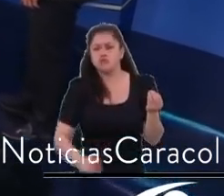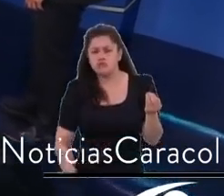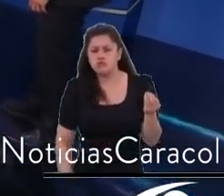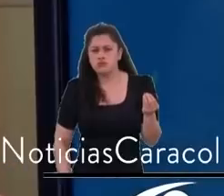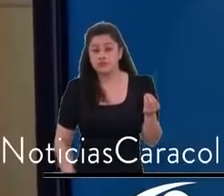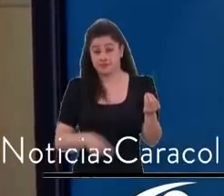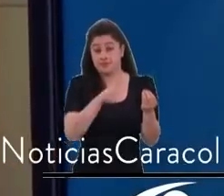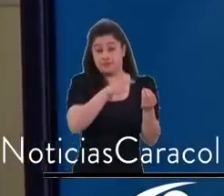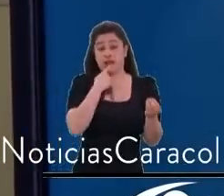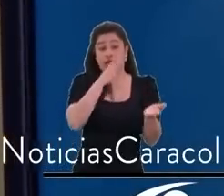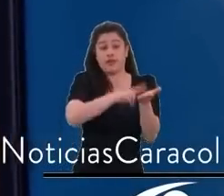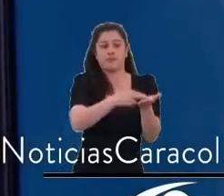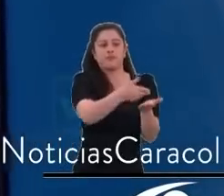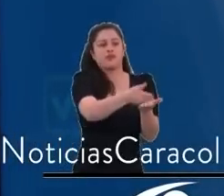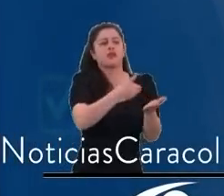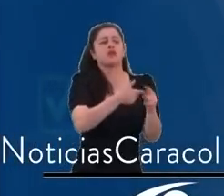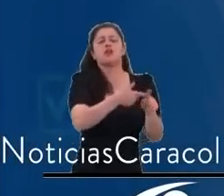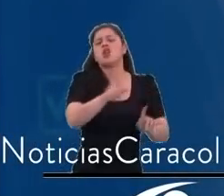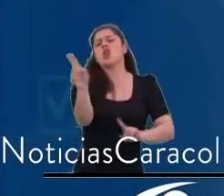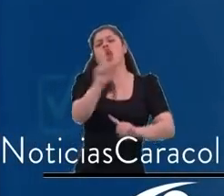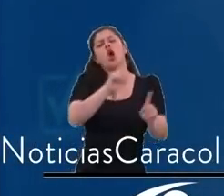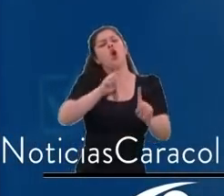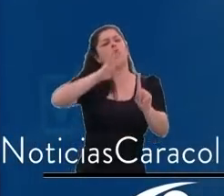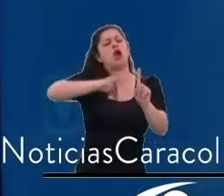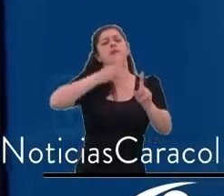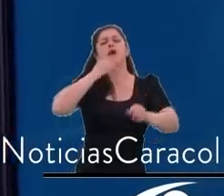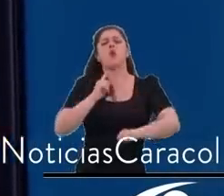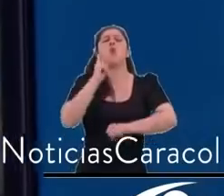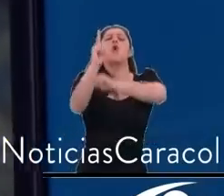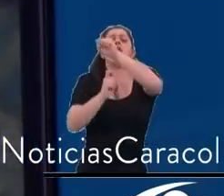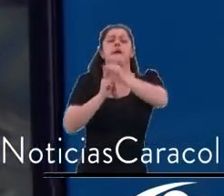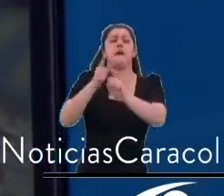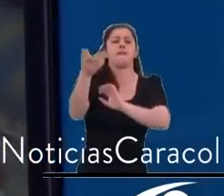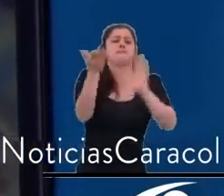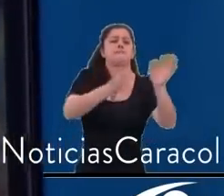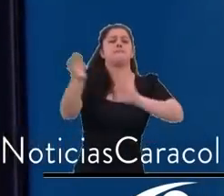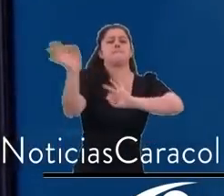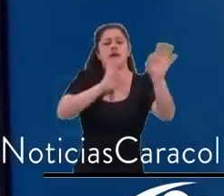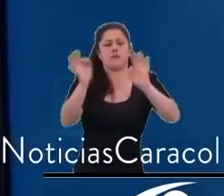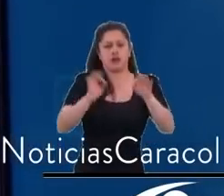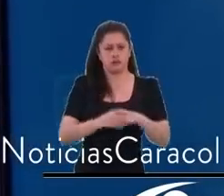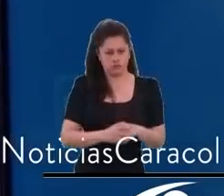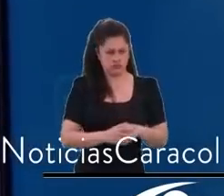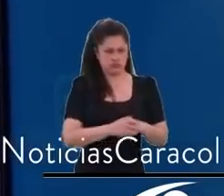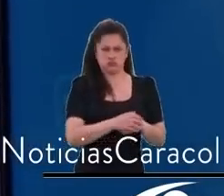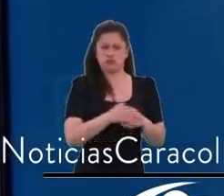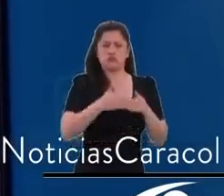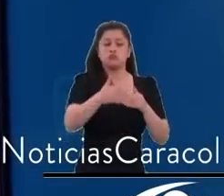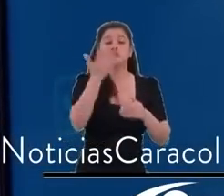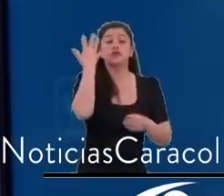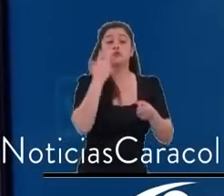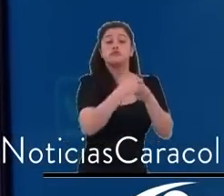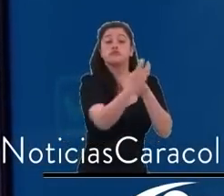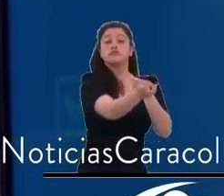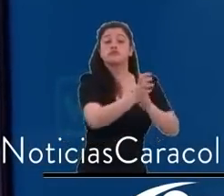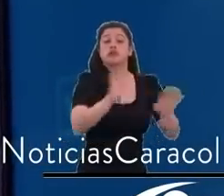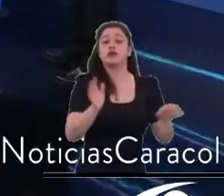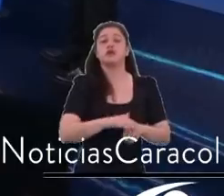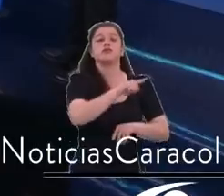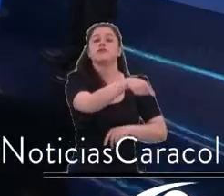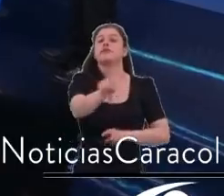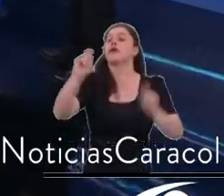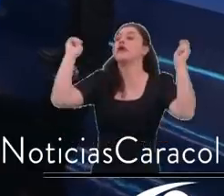radique el POD del año entrante y lo estudiamos. A los cinco días renunció, dejó el puesto tirado y se fue a hacer campaña política. Eso no se lo merecen los bogotanos.